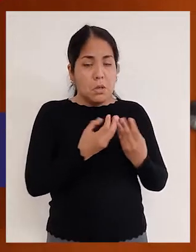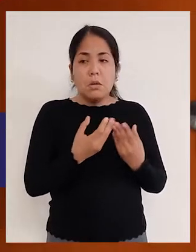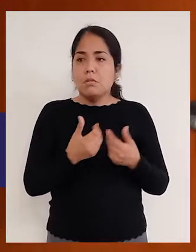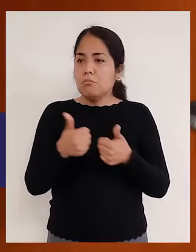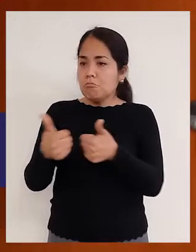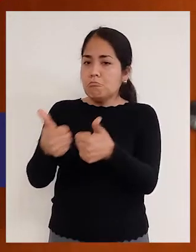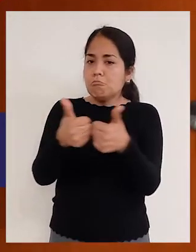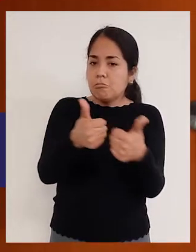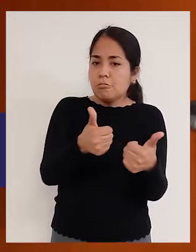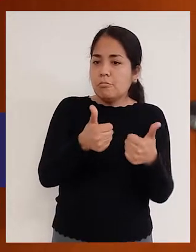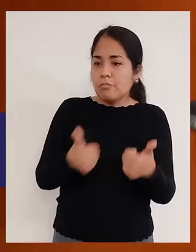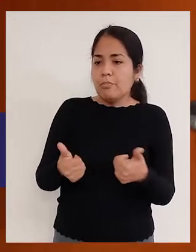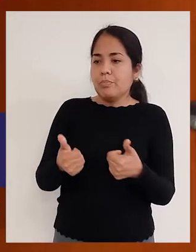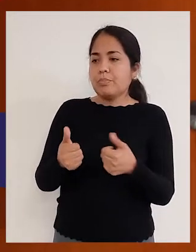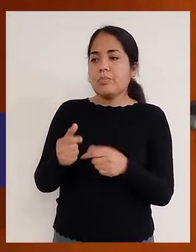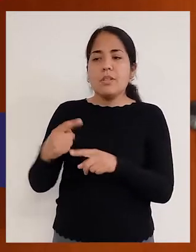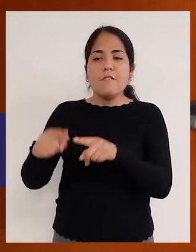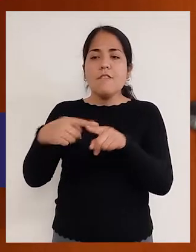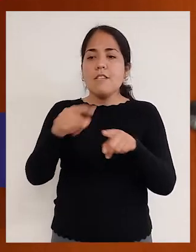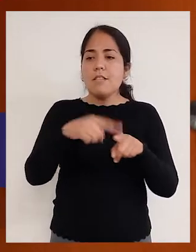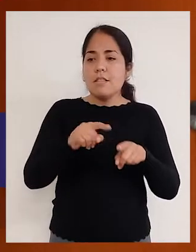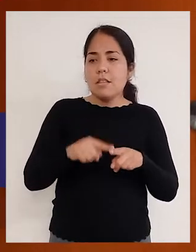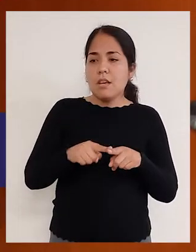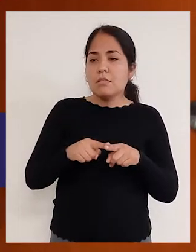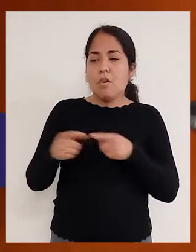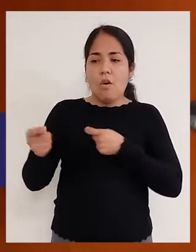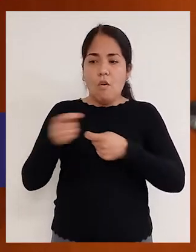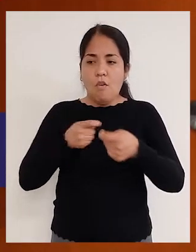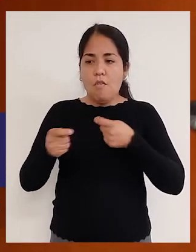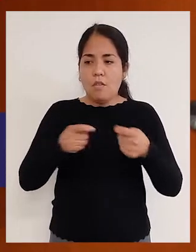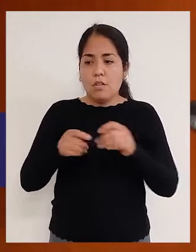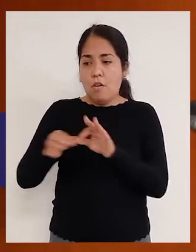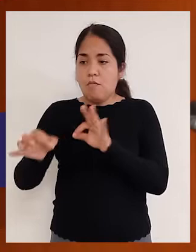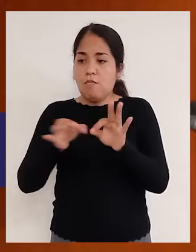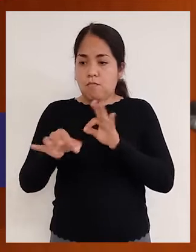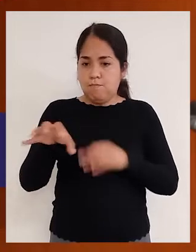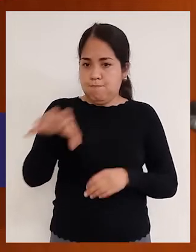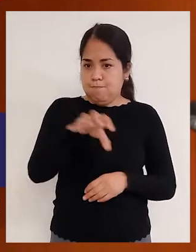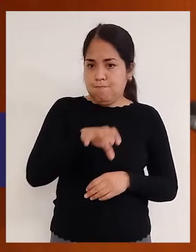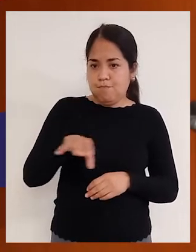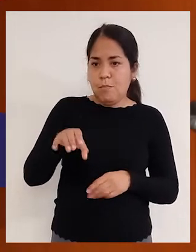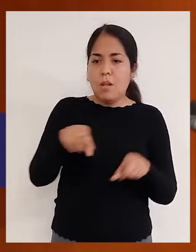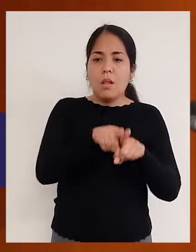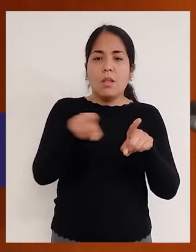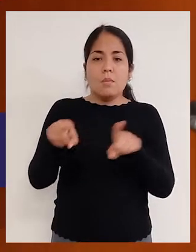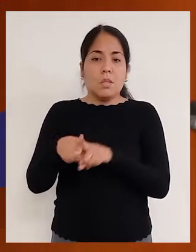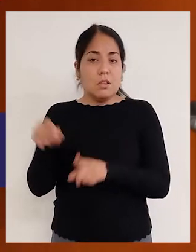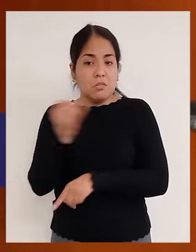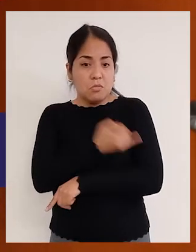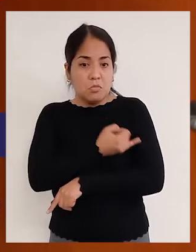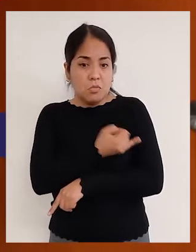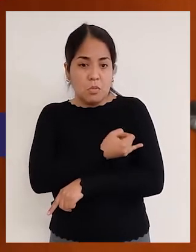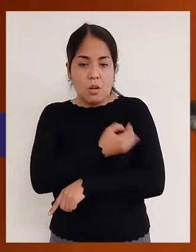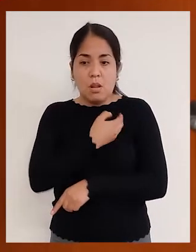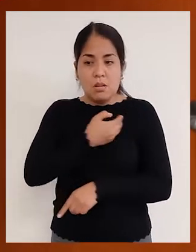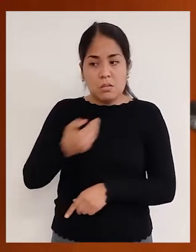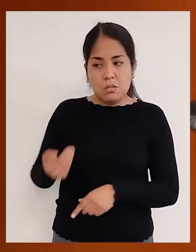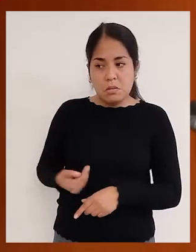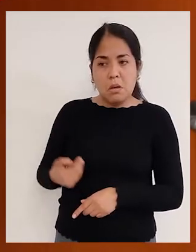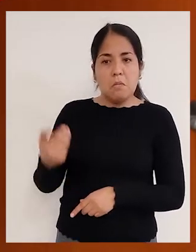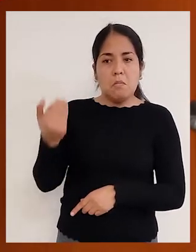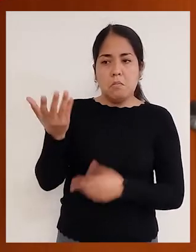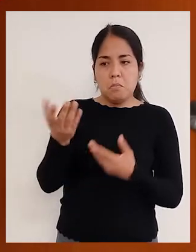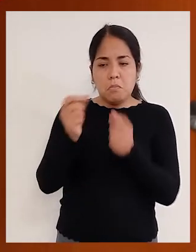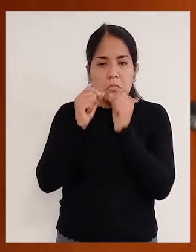buena acogida por parte no solamente de los gobiernos regionales, sino también de distintas entidades públicas. A la fecha